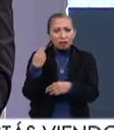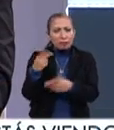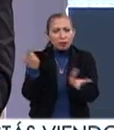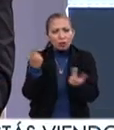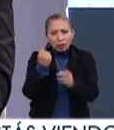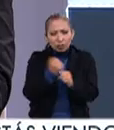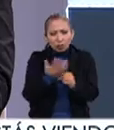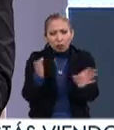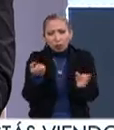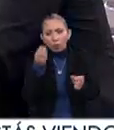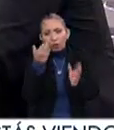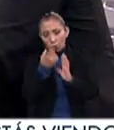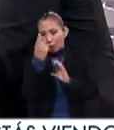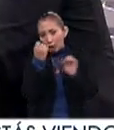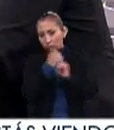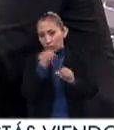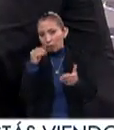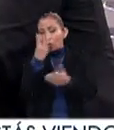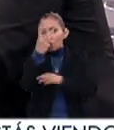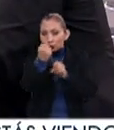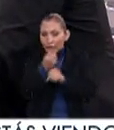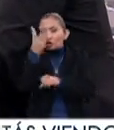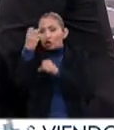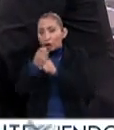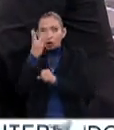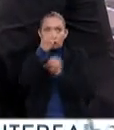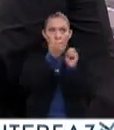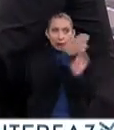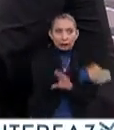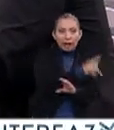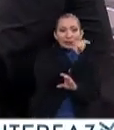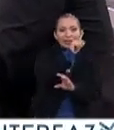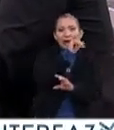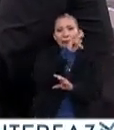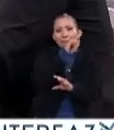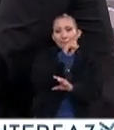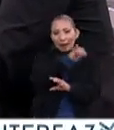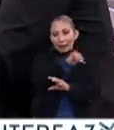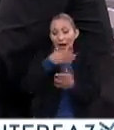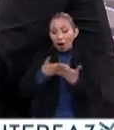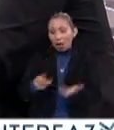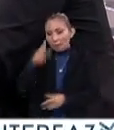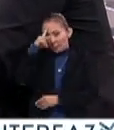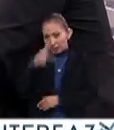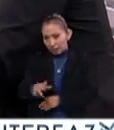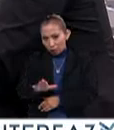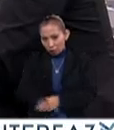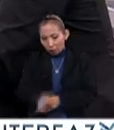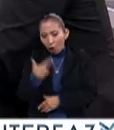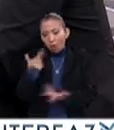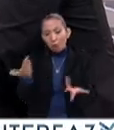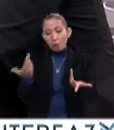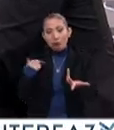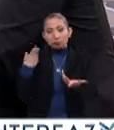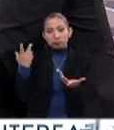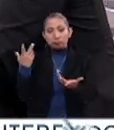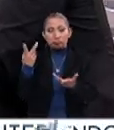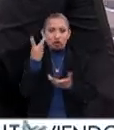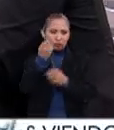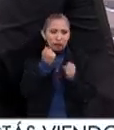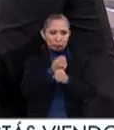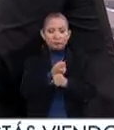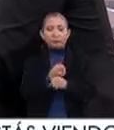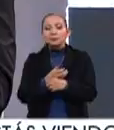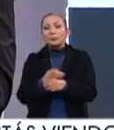solo dura un año o cuánto? un año, es cada dos años, hace dos años fue en Taipei, ahora es en México, es una bienal, y